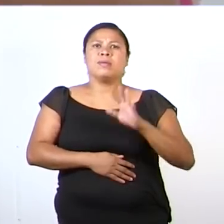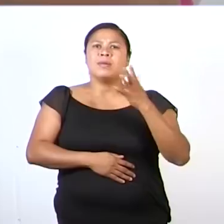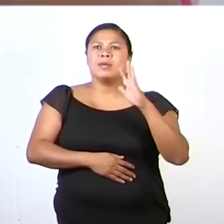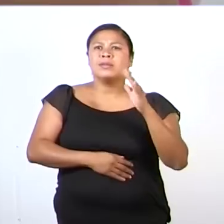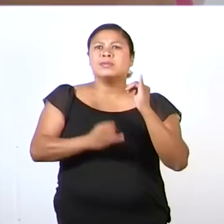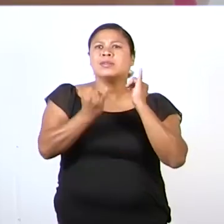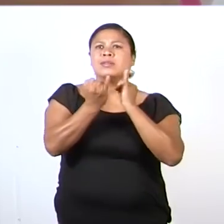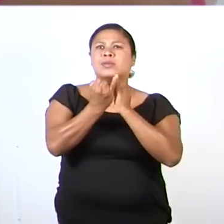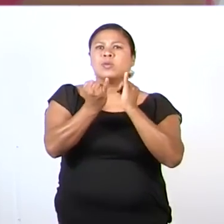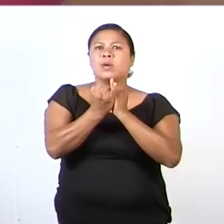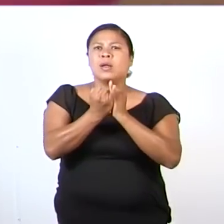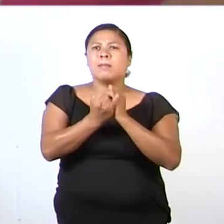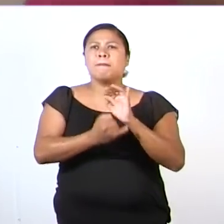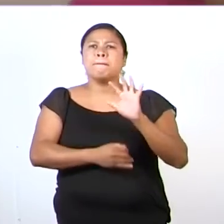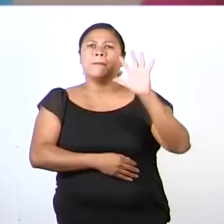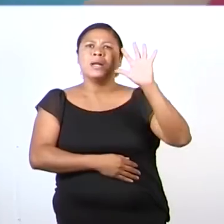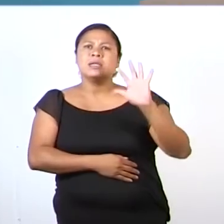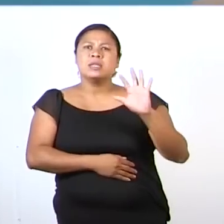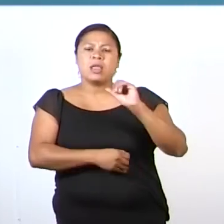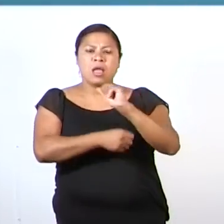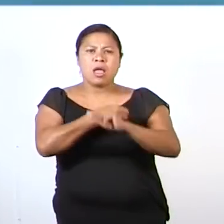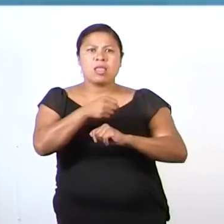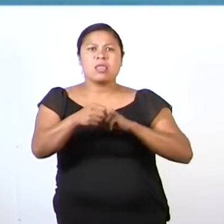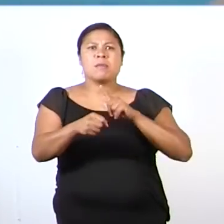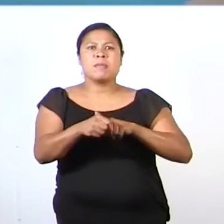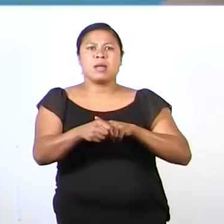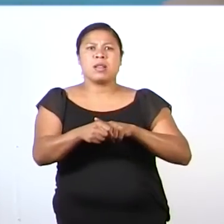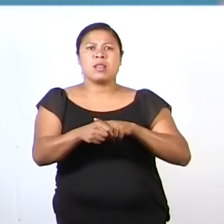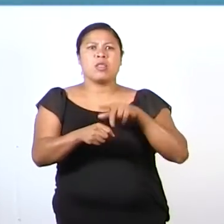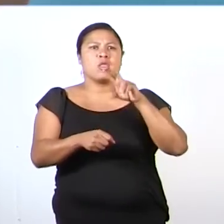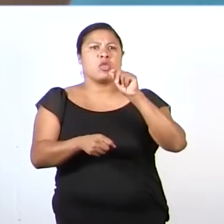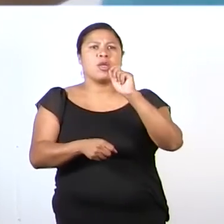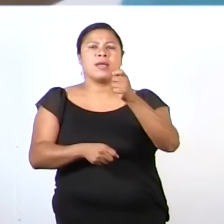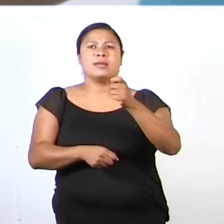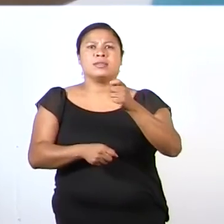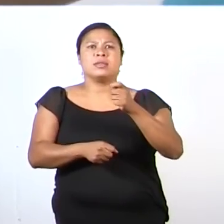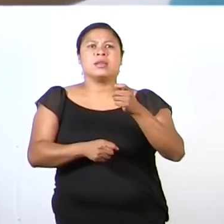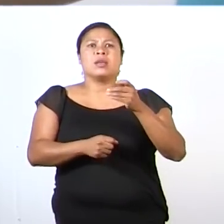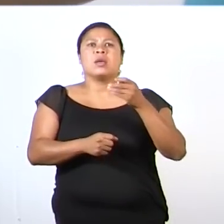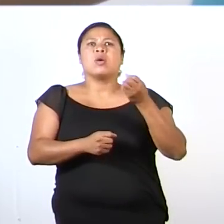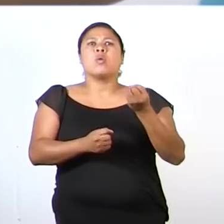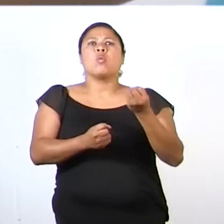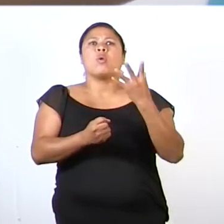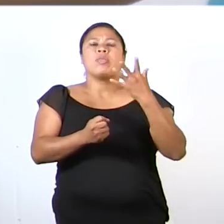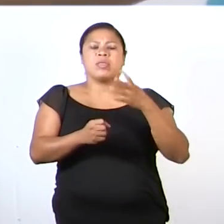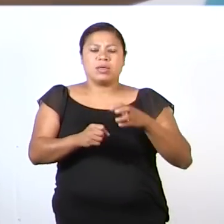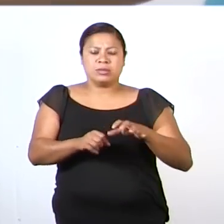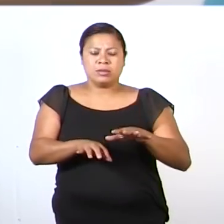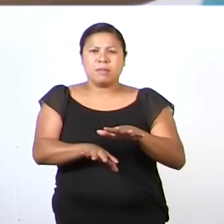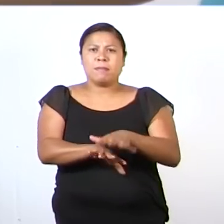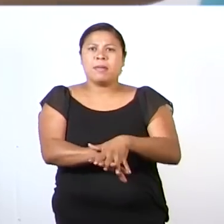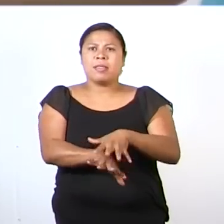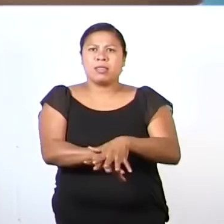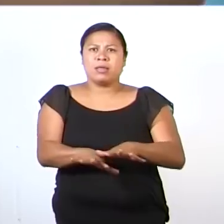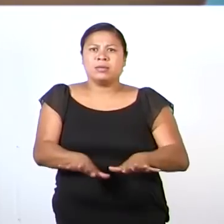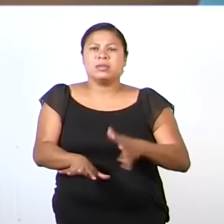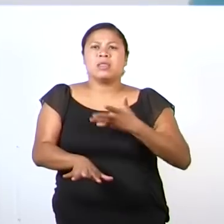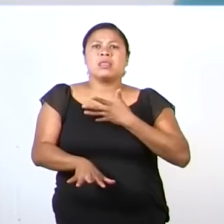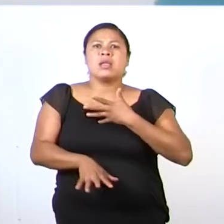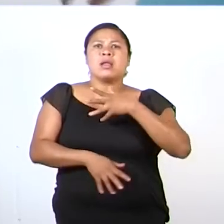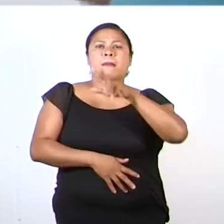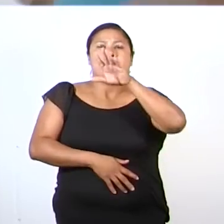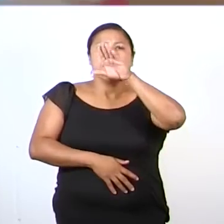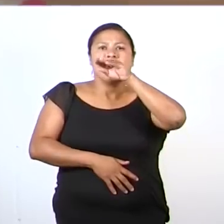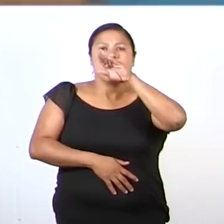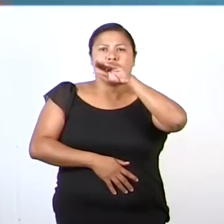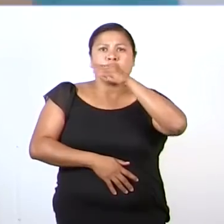colección. La relación en la colección no es la figura, sino la cantidad de patas que tiene el pato. El pato